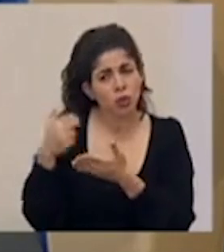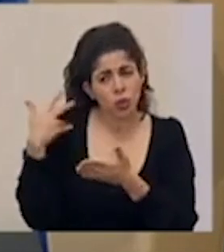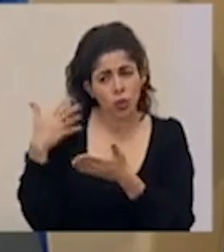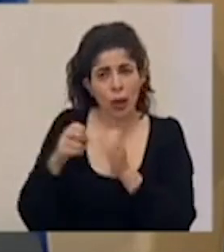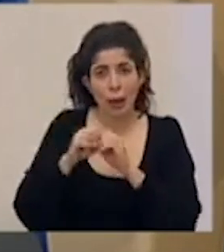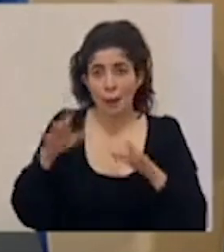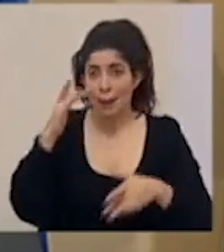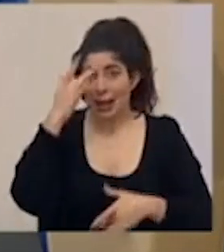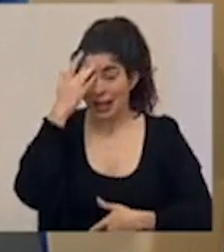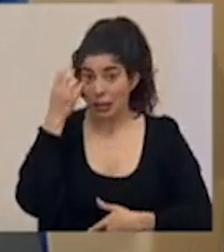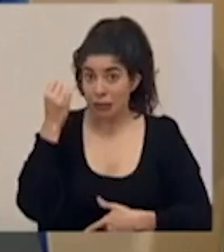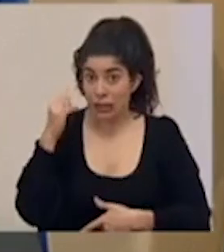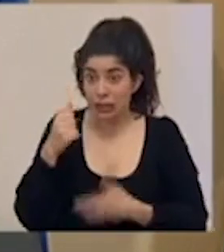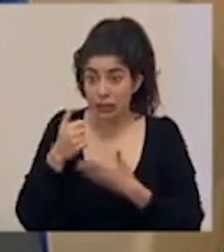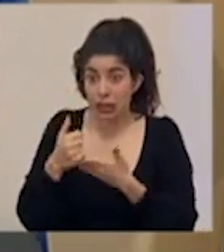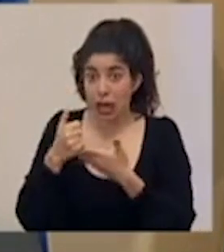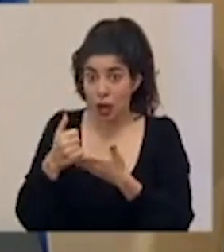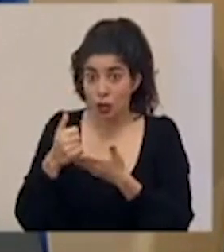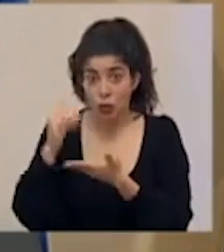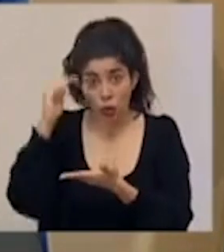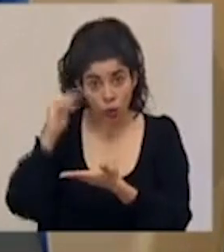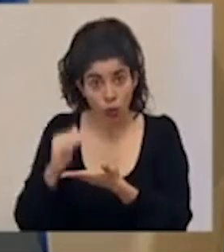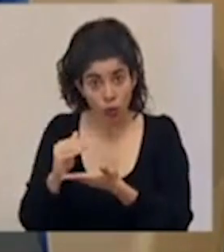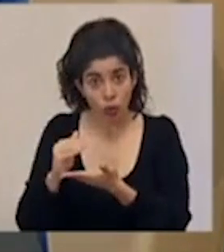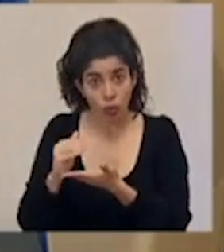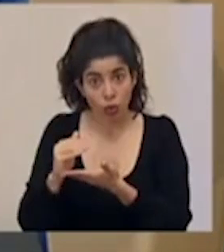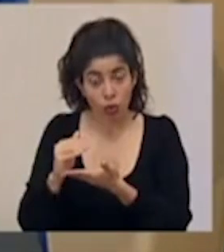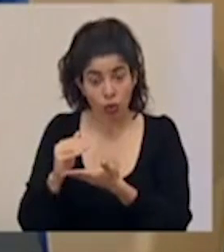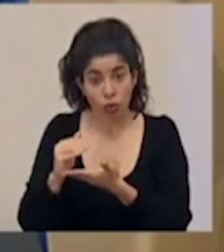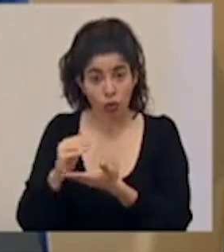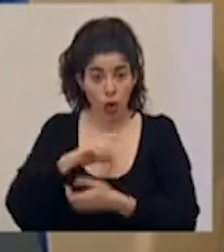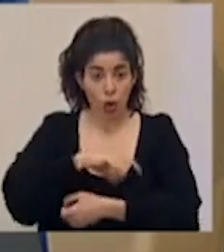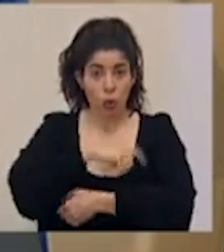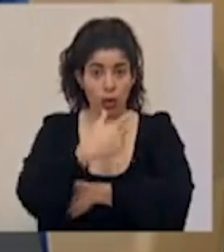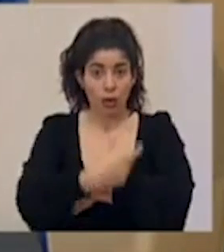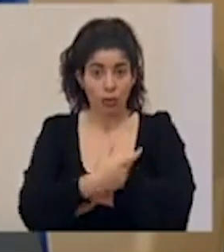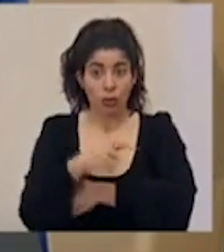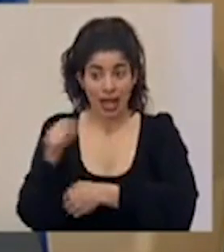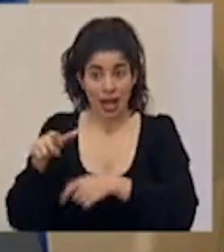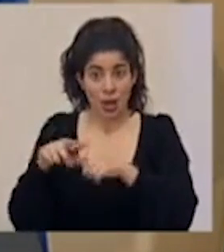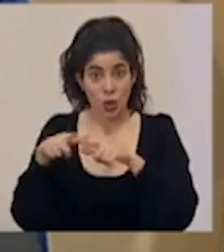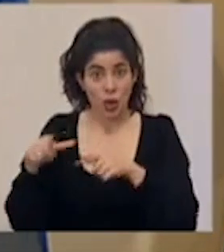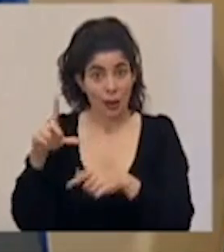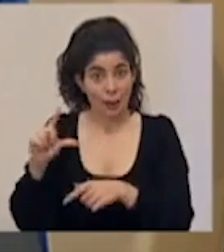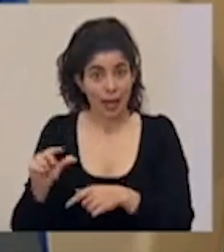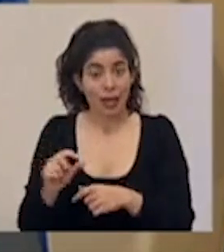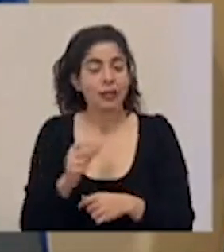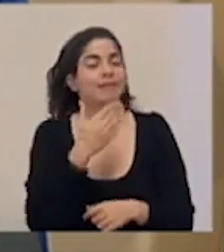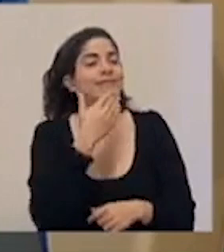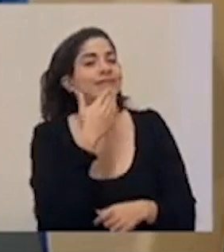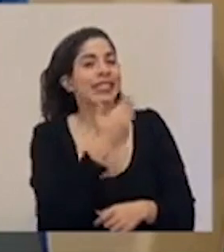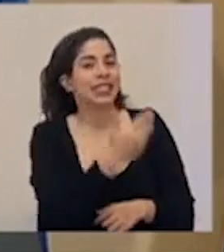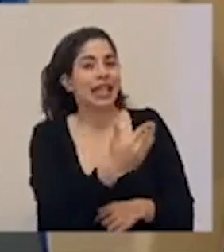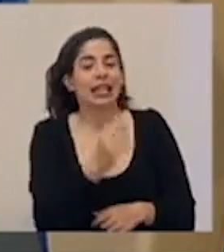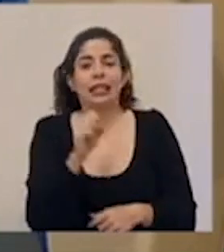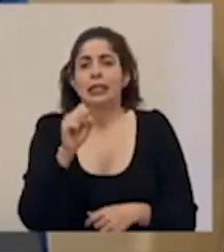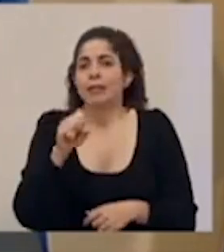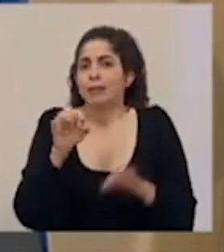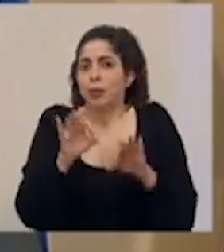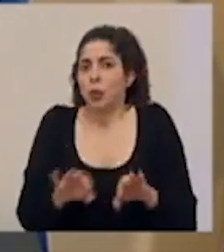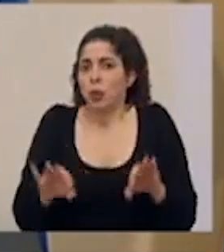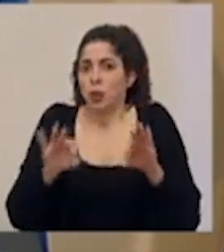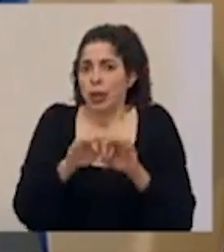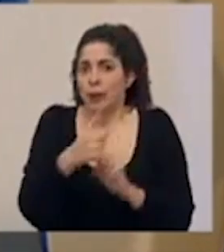durante la pandemia si disminuyó el rubro de los aportes de la Junta al hogar? Muchas gracias. Sí, muy